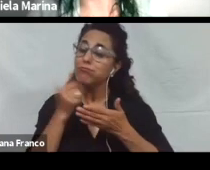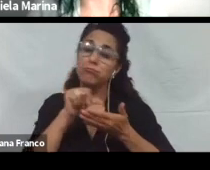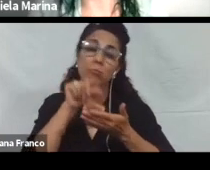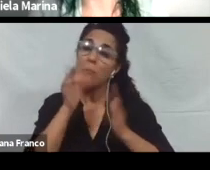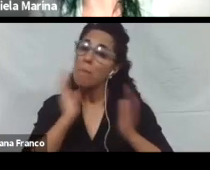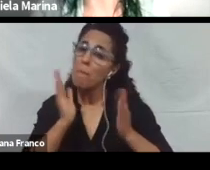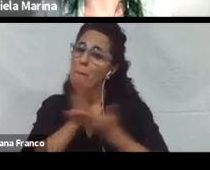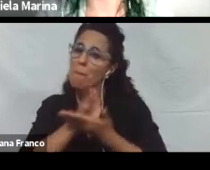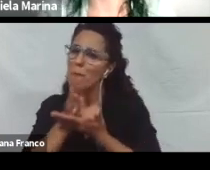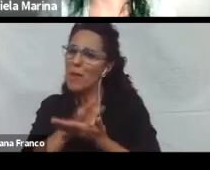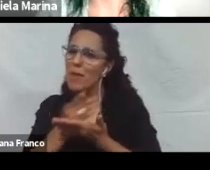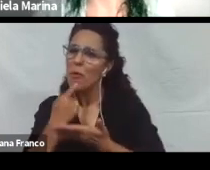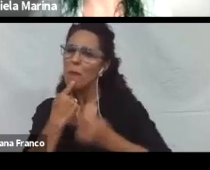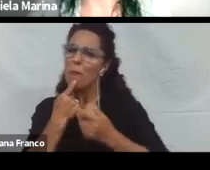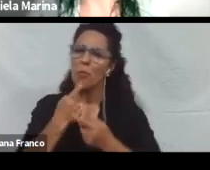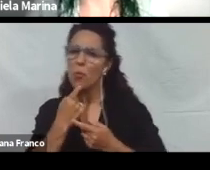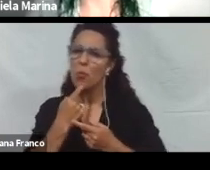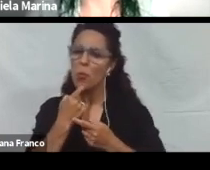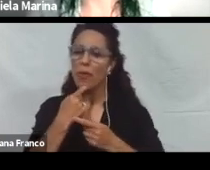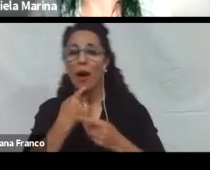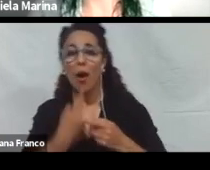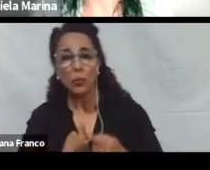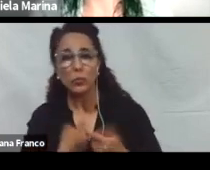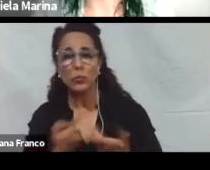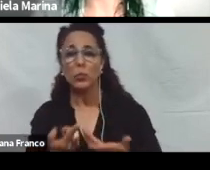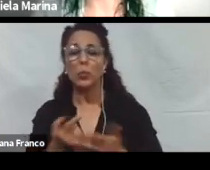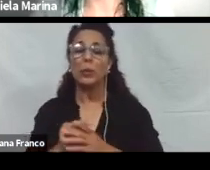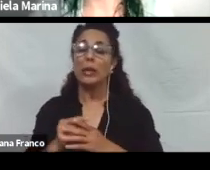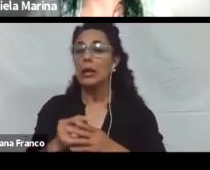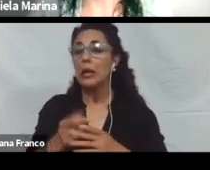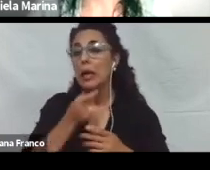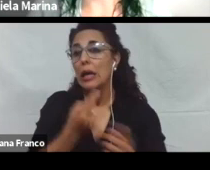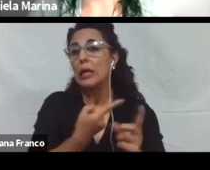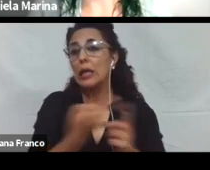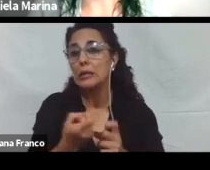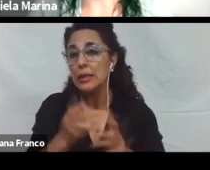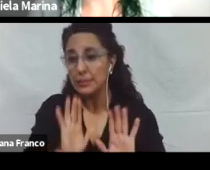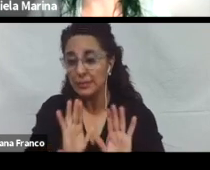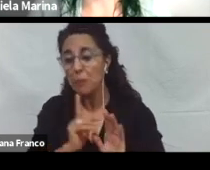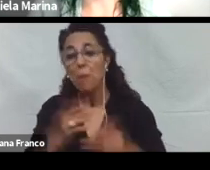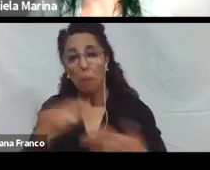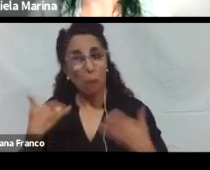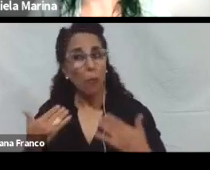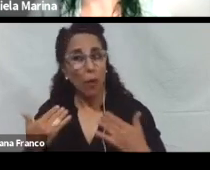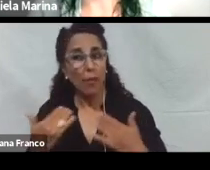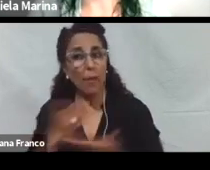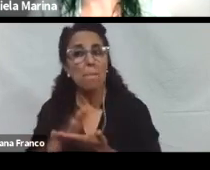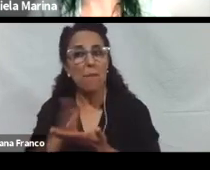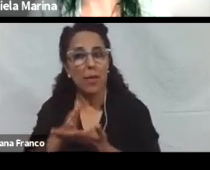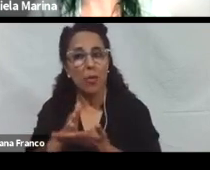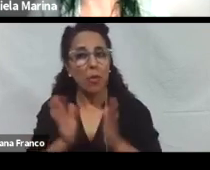preguntas, consultas, dudas que necesiten. Así que, bueno,